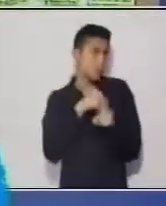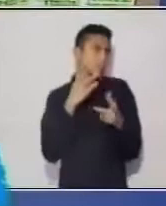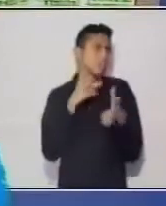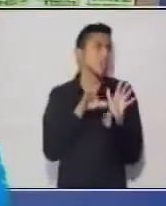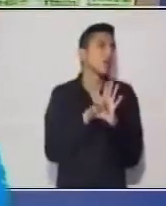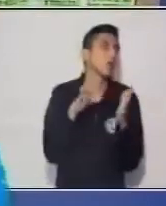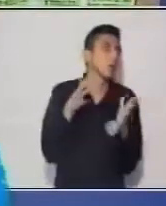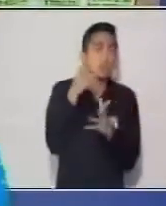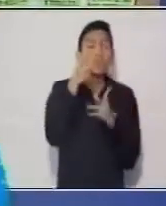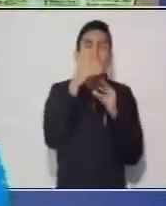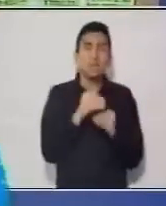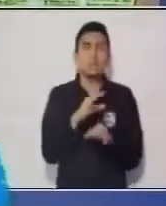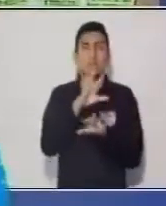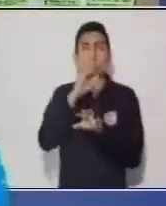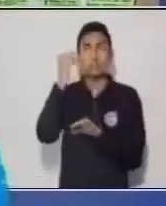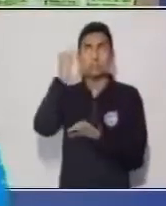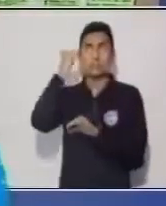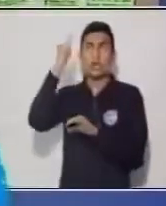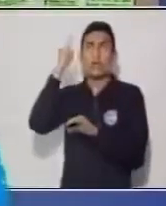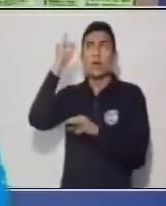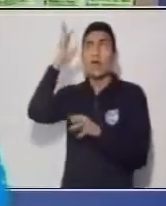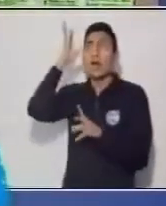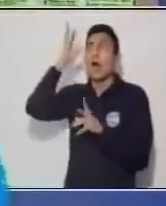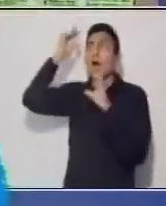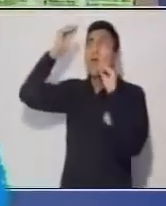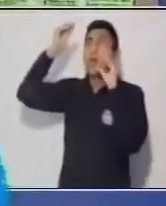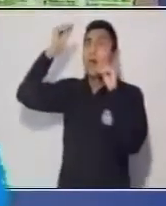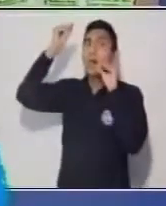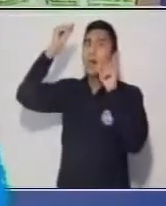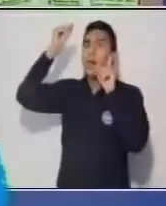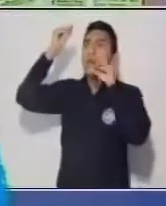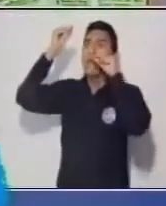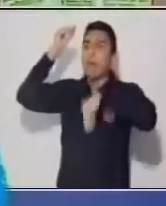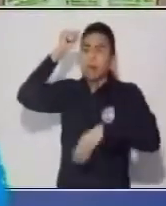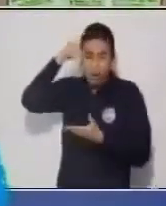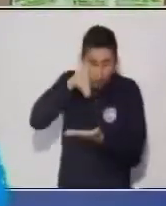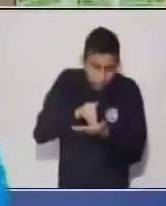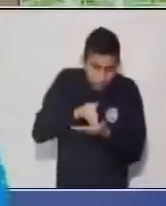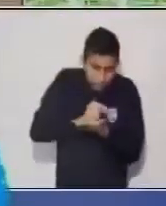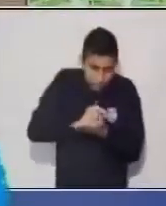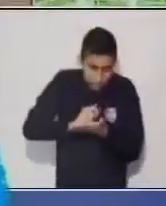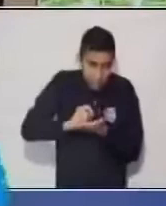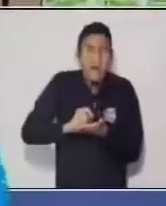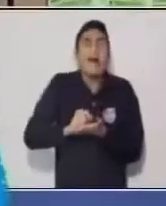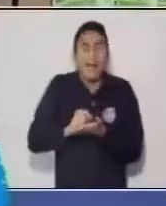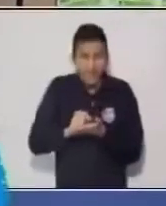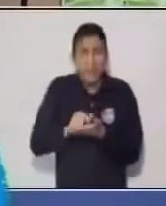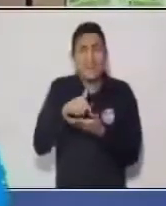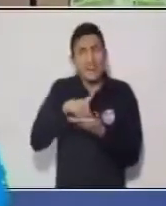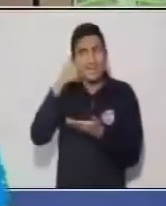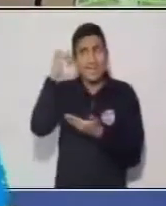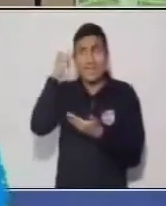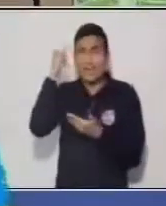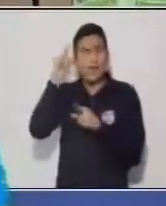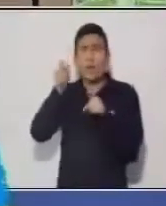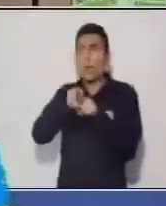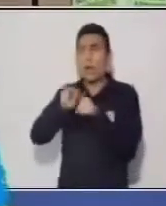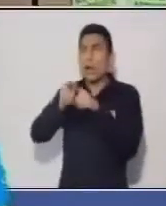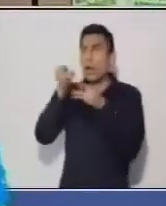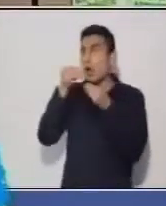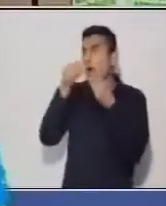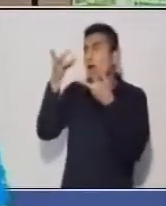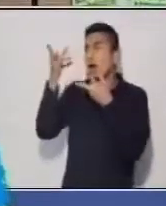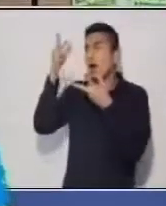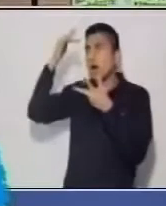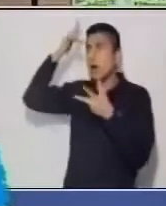momento transcribir o redactar algún diálogo en forma de texto escrito, le vamos a